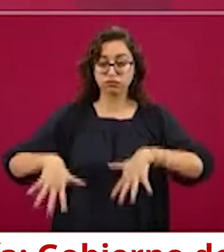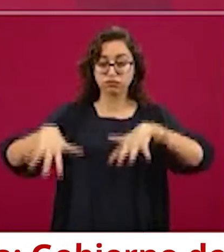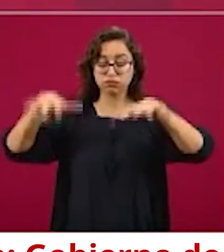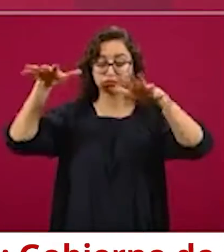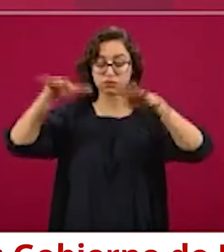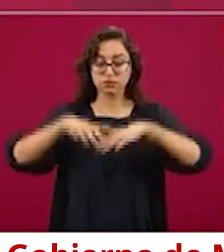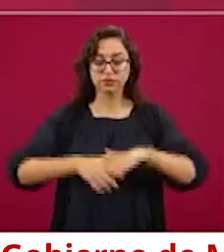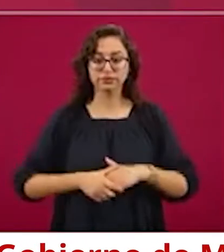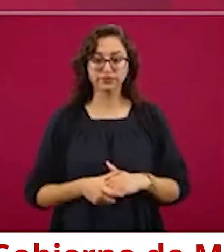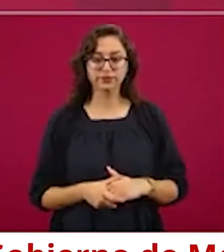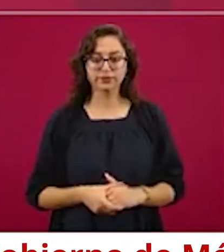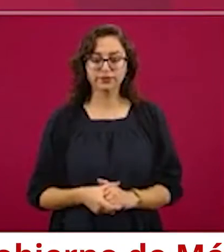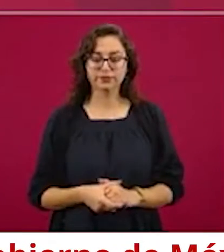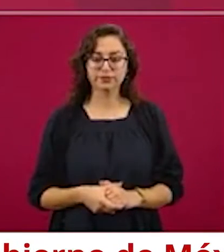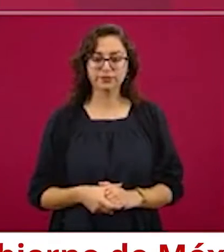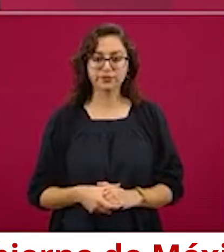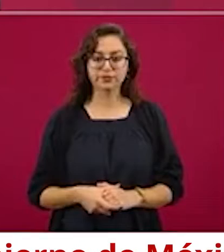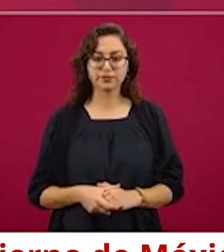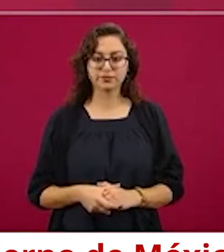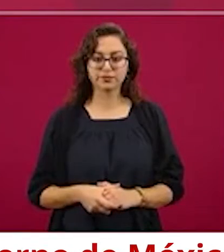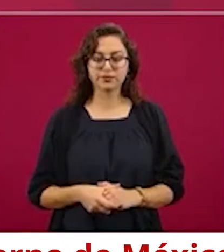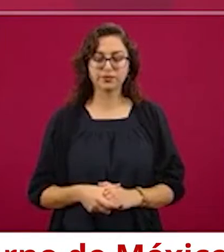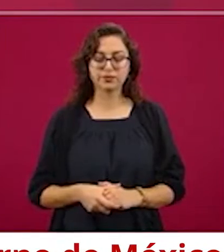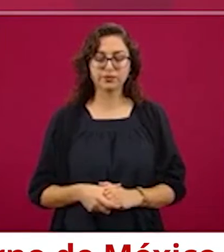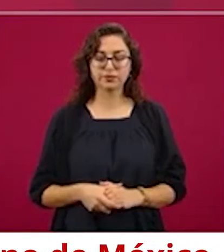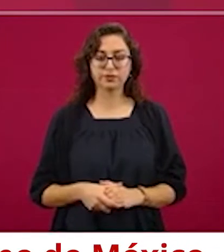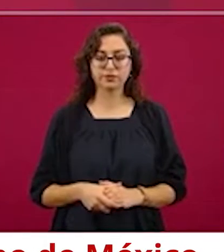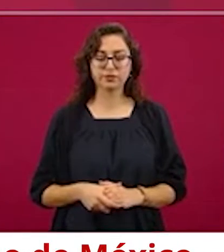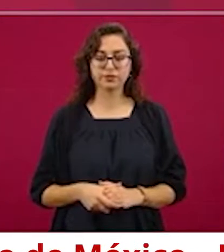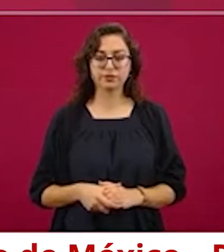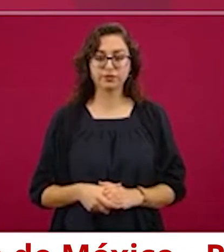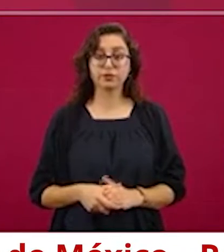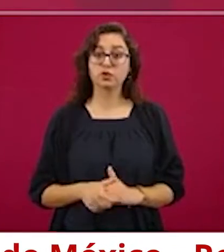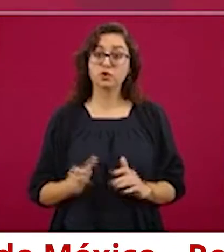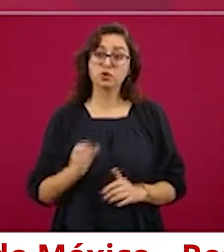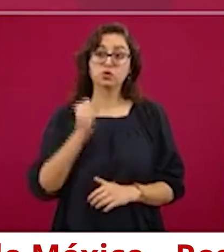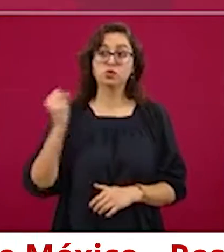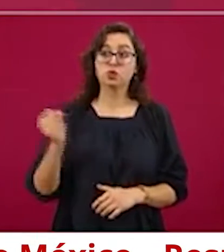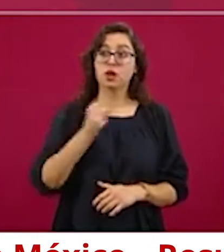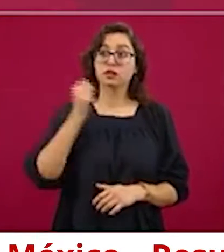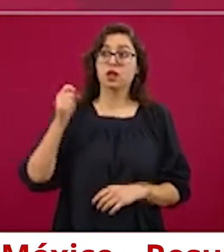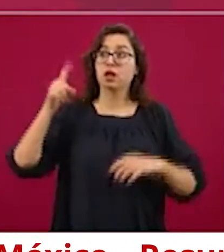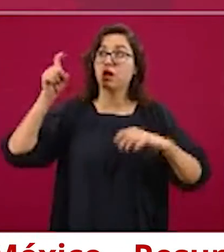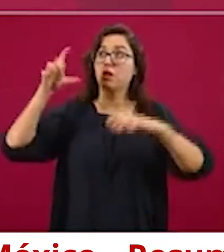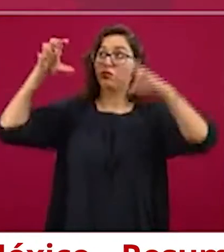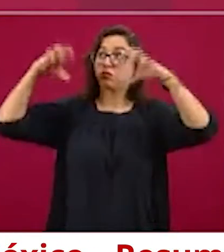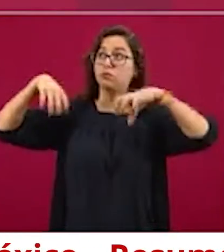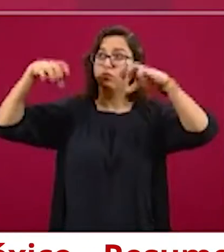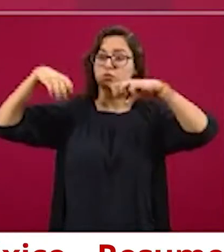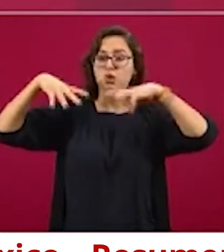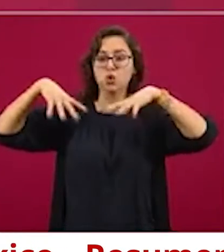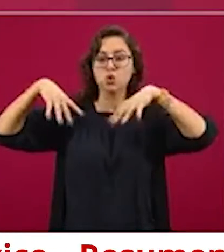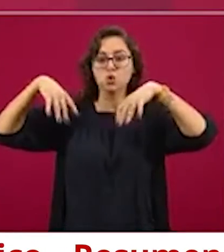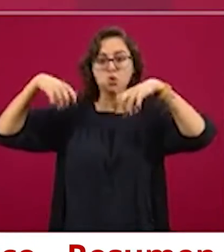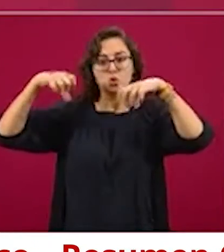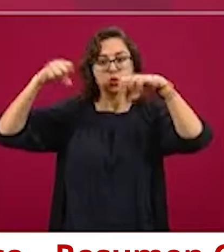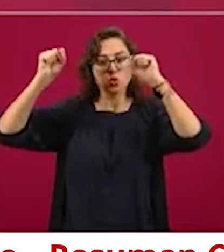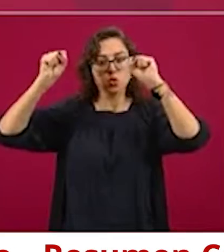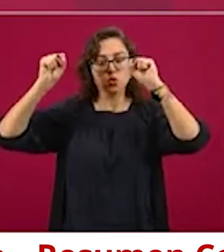Afortunadamente ya ha dejado de llover, hubo una